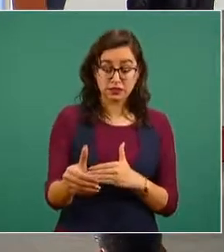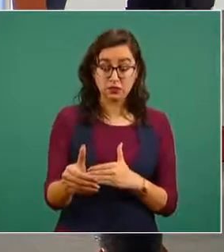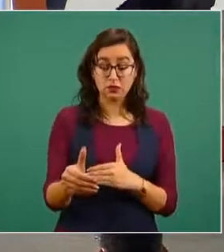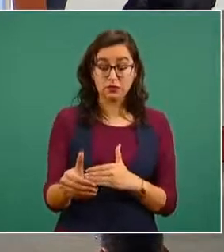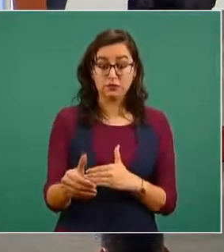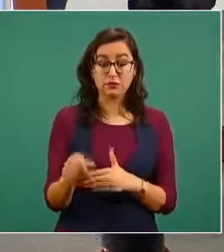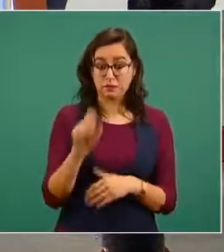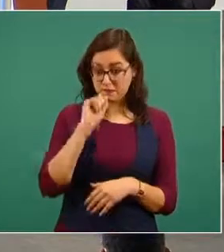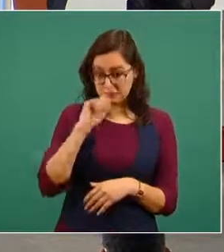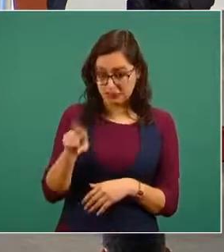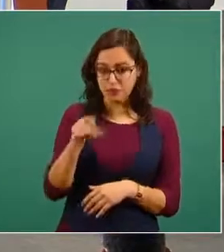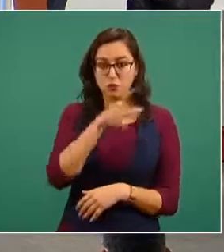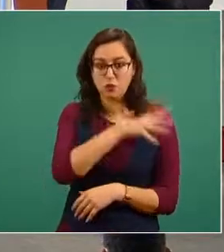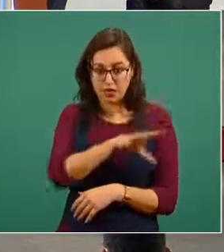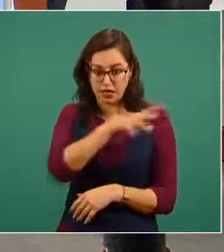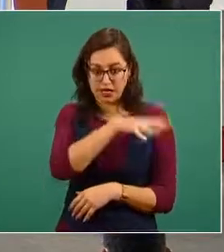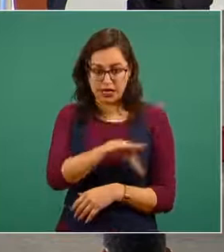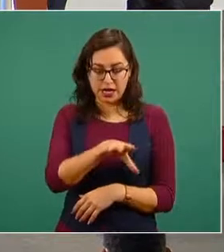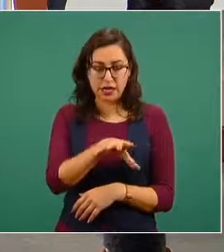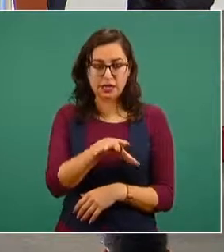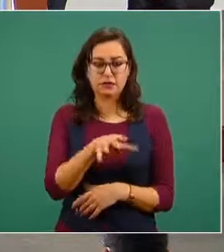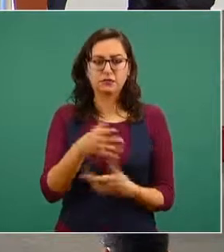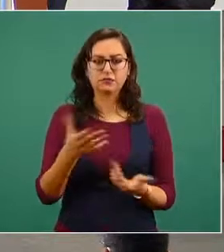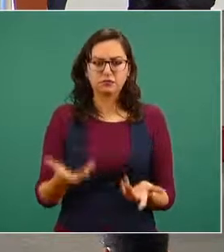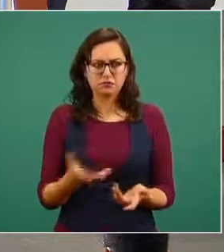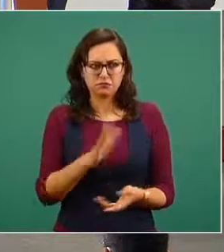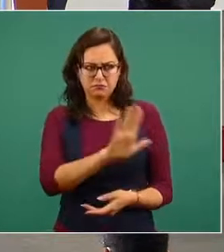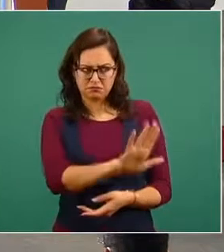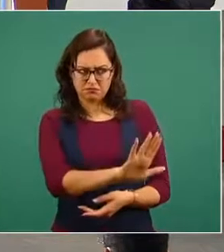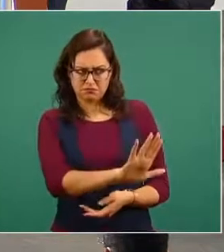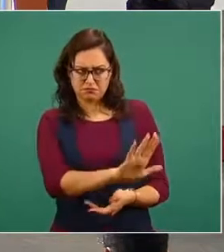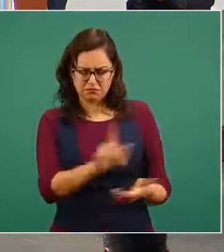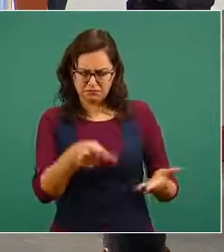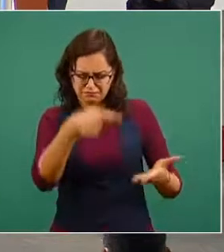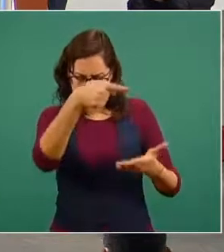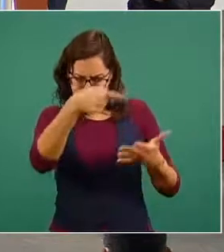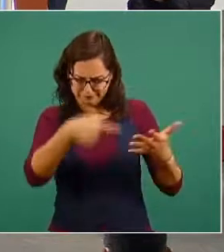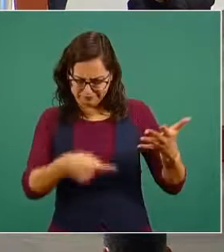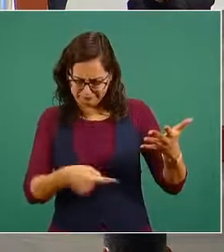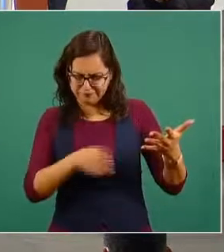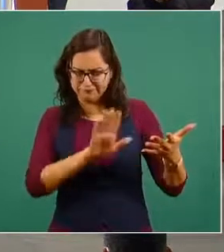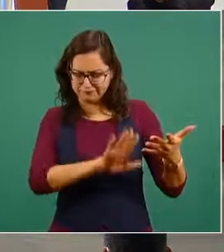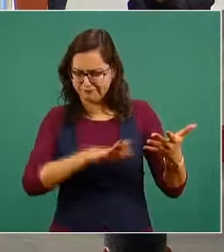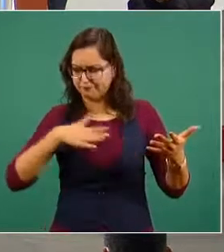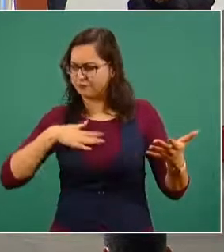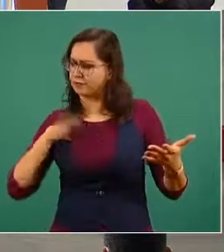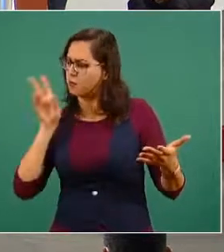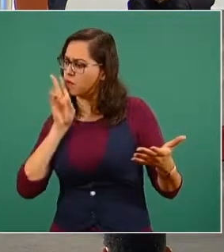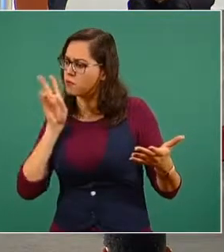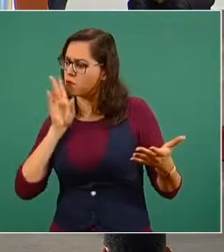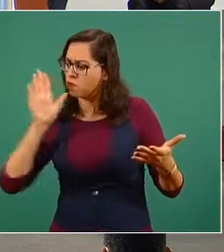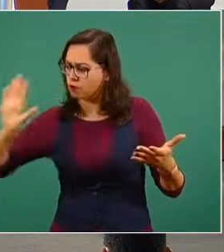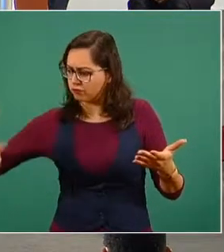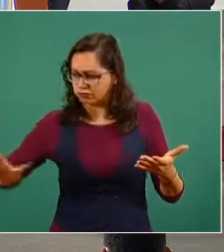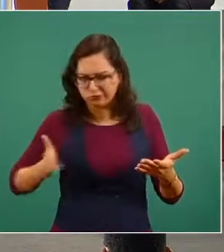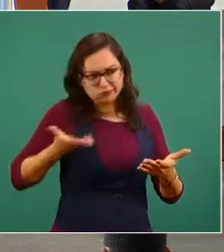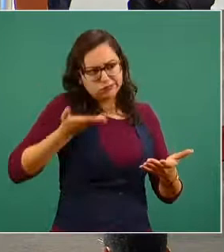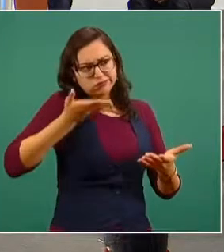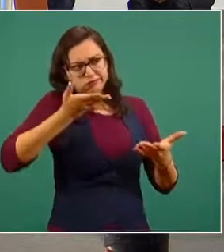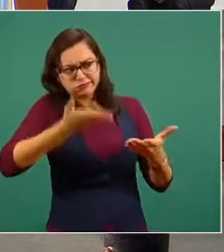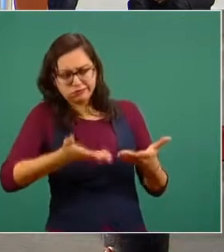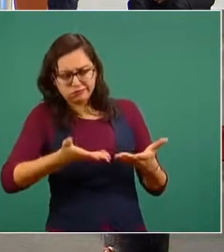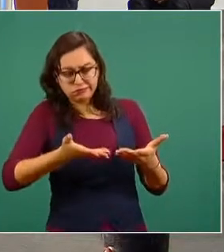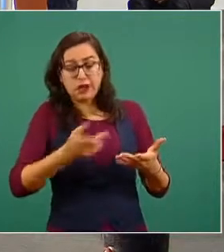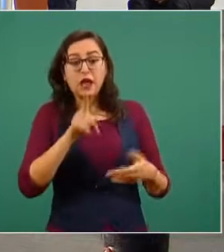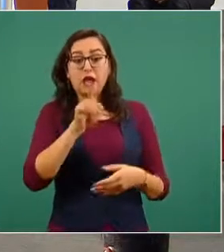Cienfuegos, ha aportado sus elementos de prueba y la Fiscalía General de la República llevó a cabo todas las